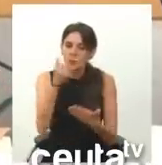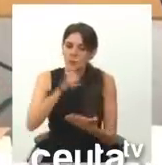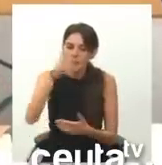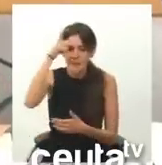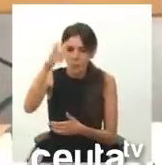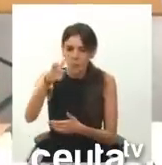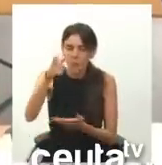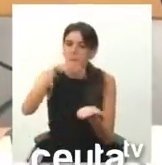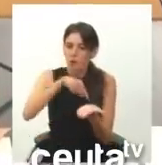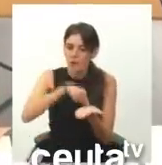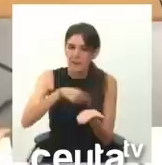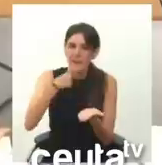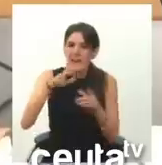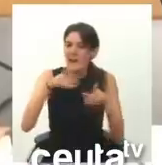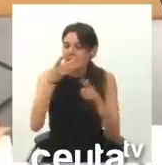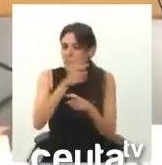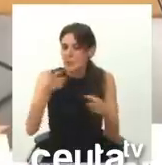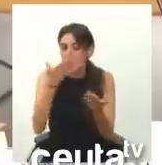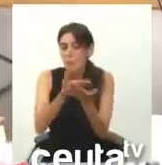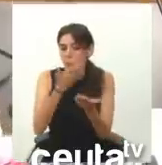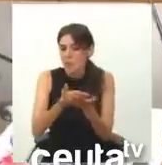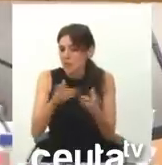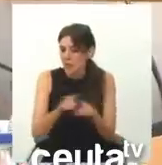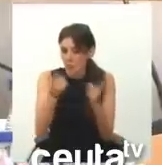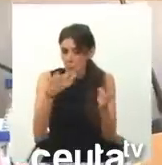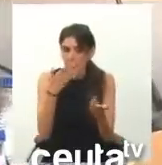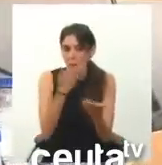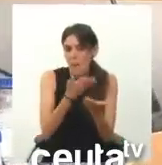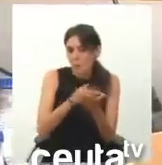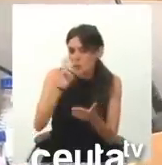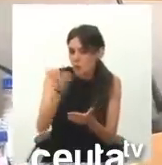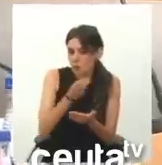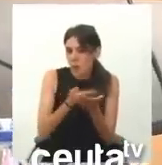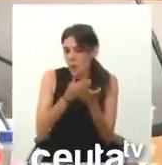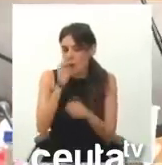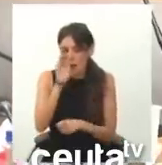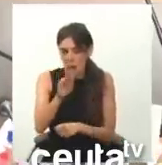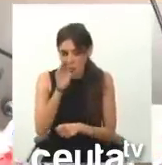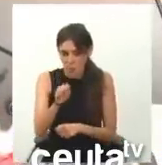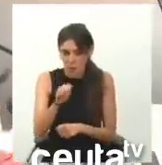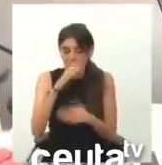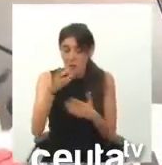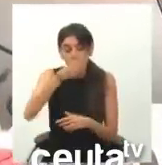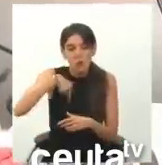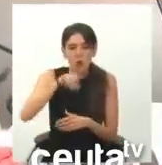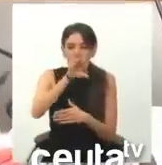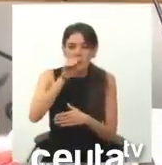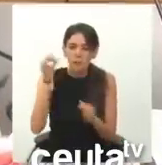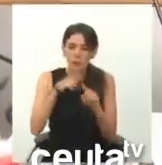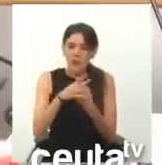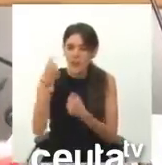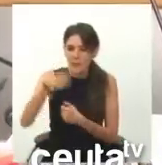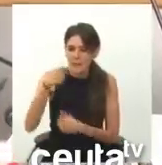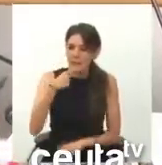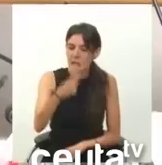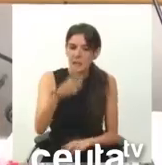pueblo, pese a propuestas como las suyas. Pese a propuestas como las suyas. Nosotros entendemos, como ha dicho el presidente,